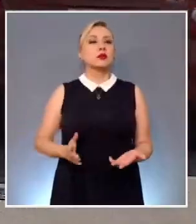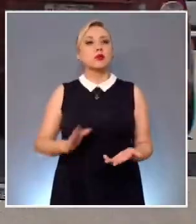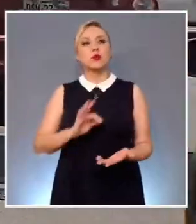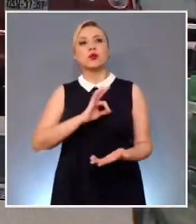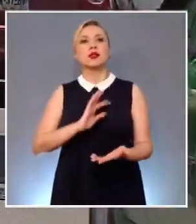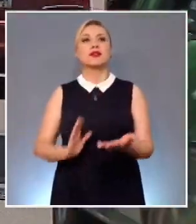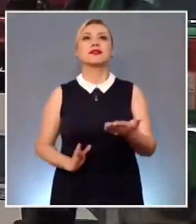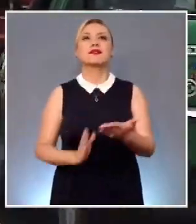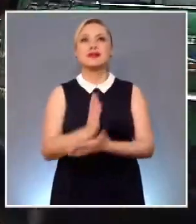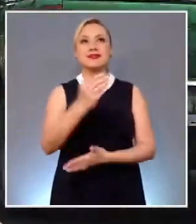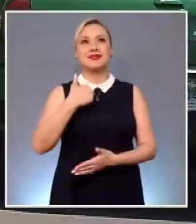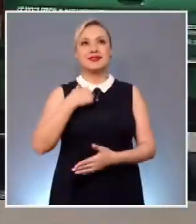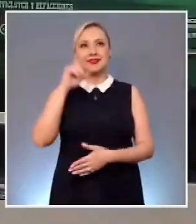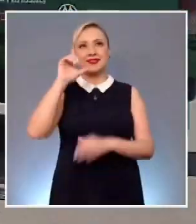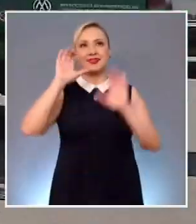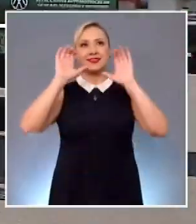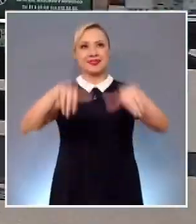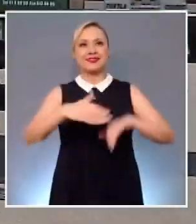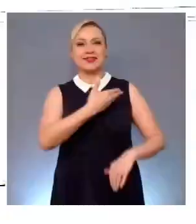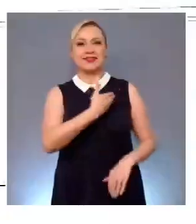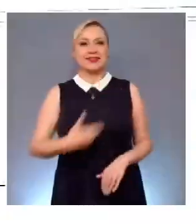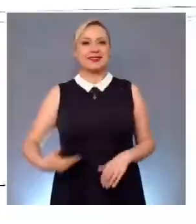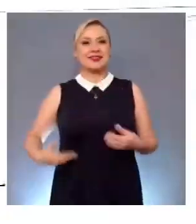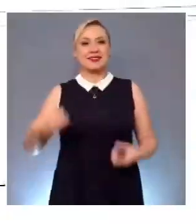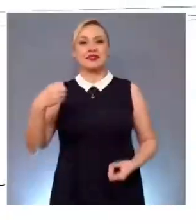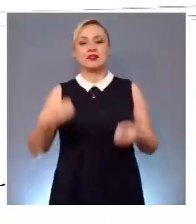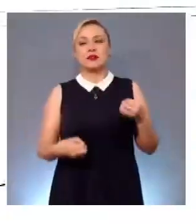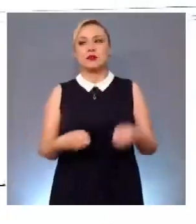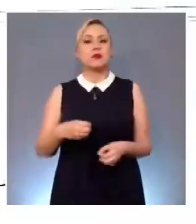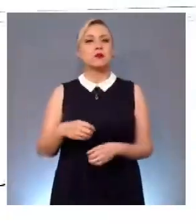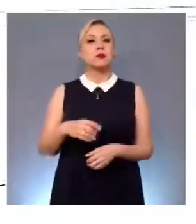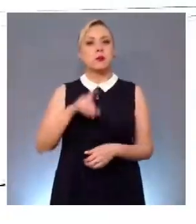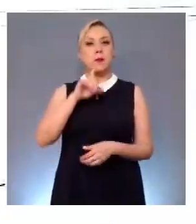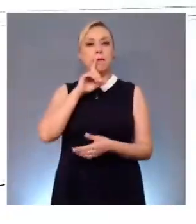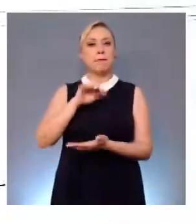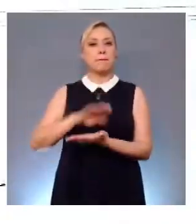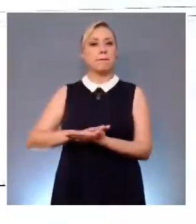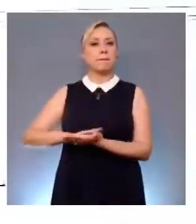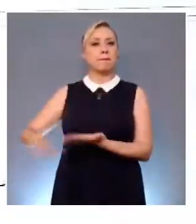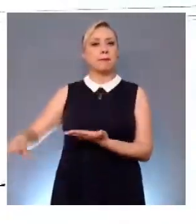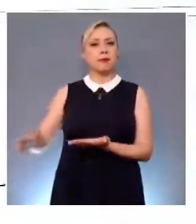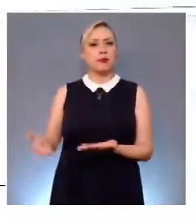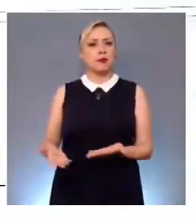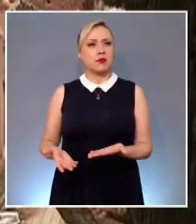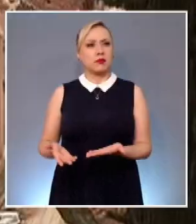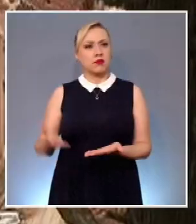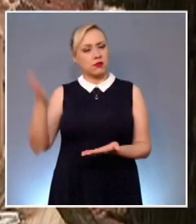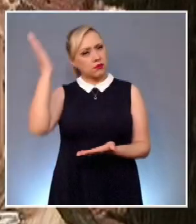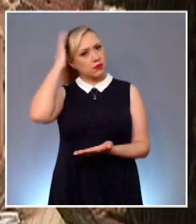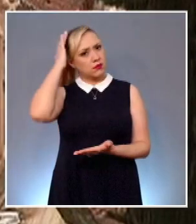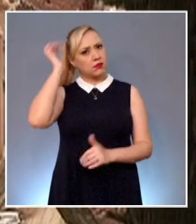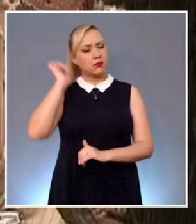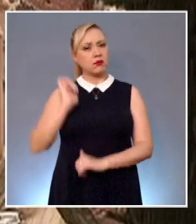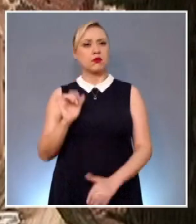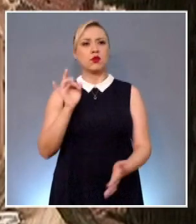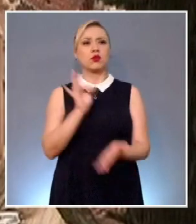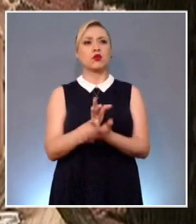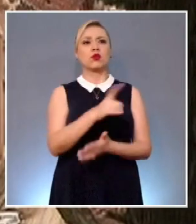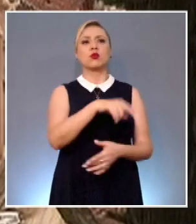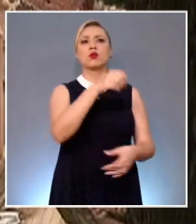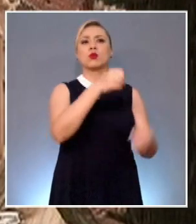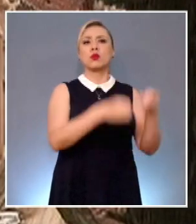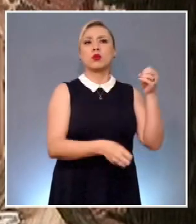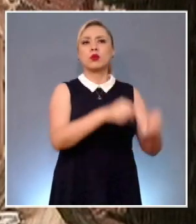y no referirse expresamente a los titulares de juzgados, salas regionales y los diversos órganos del Poder